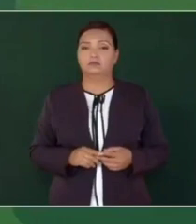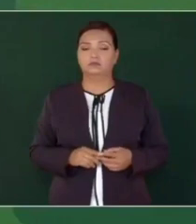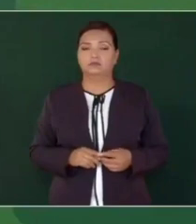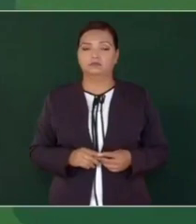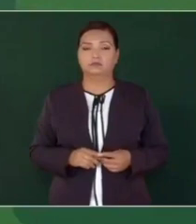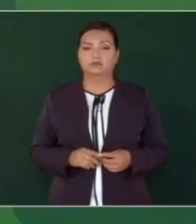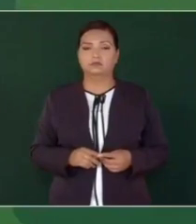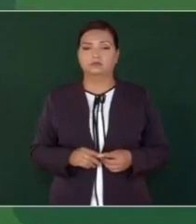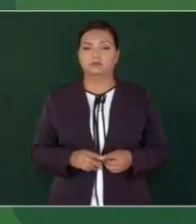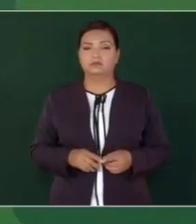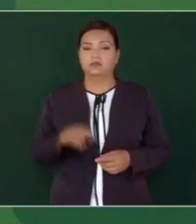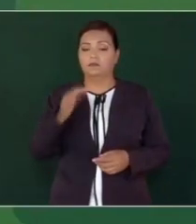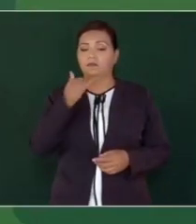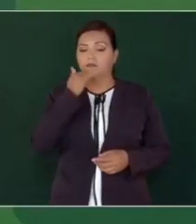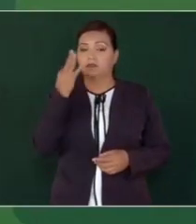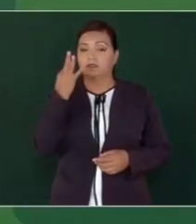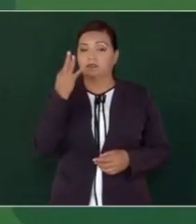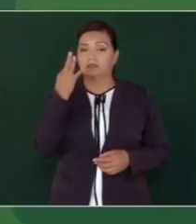Tres.